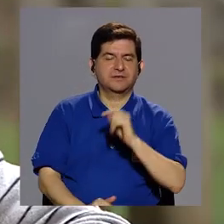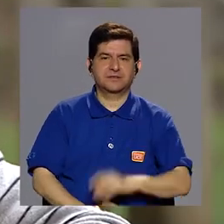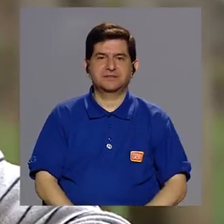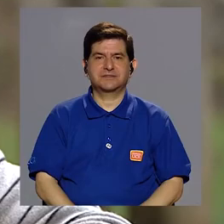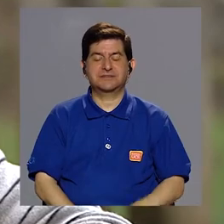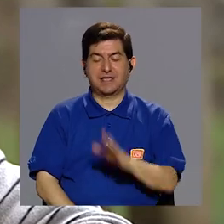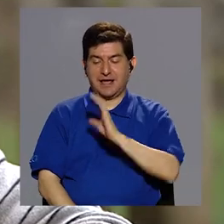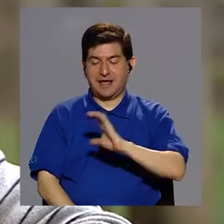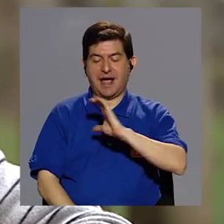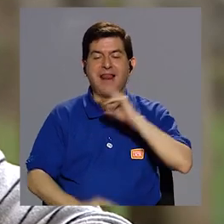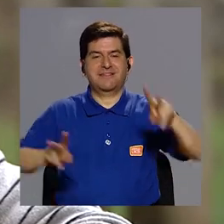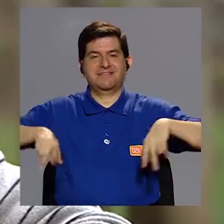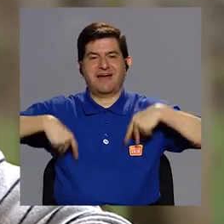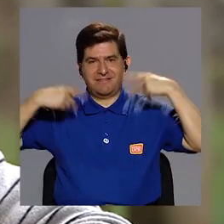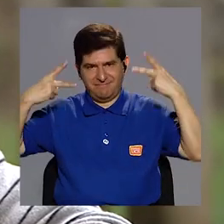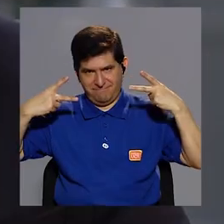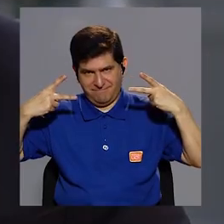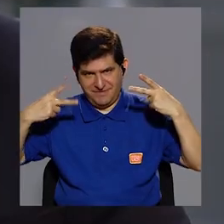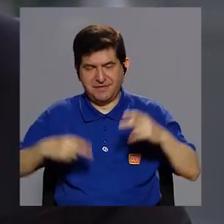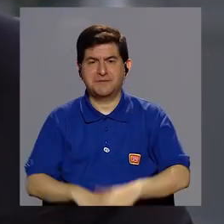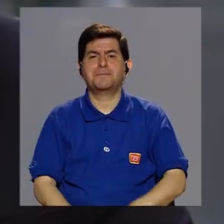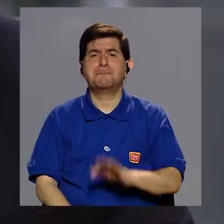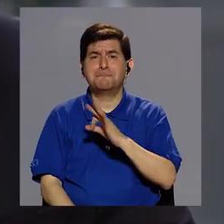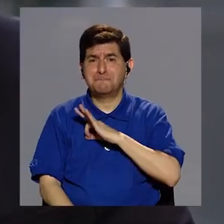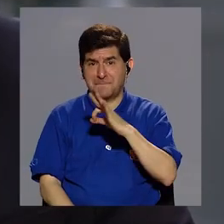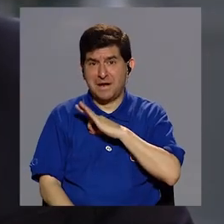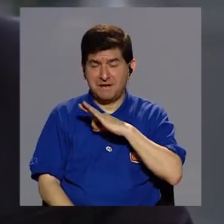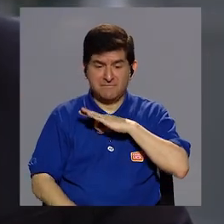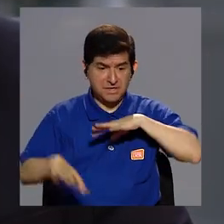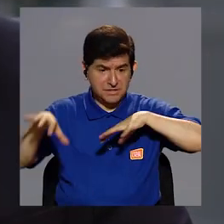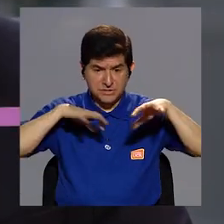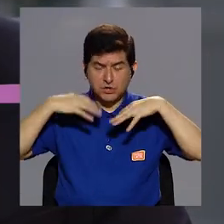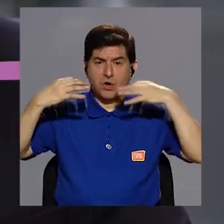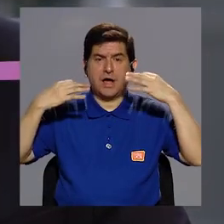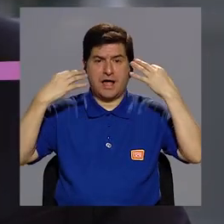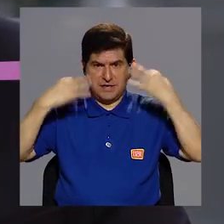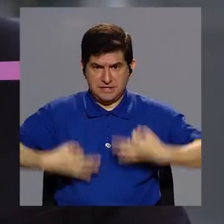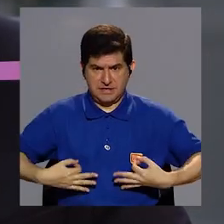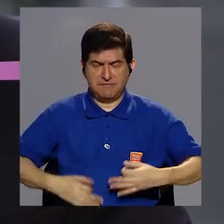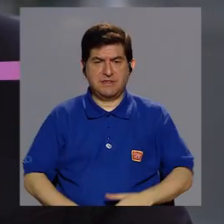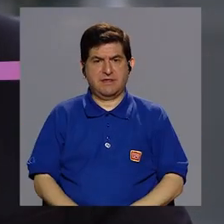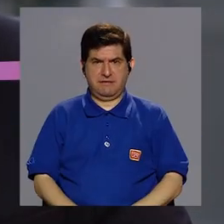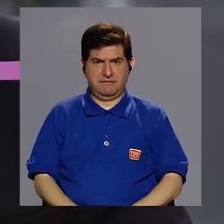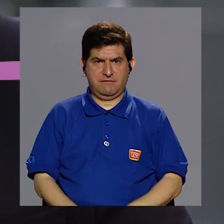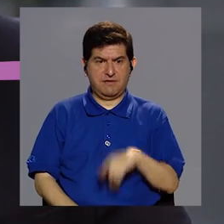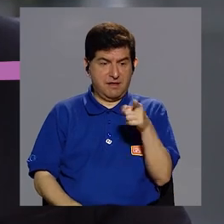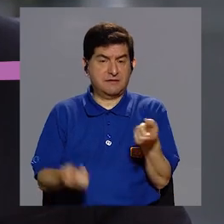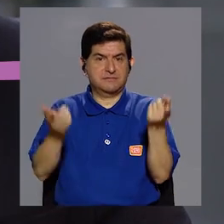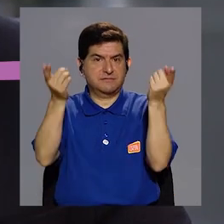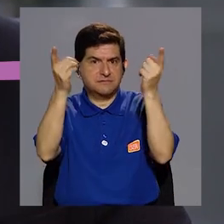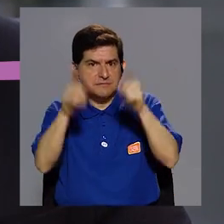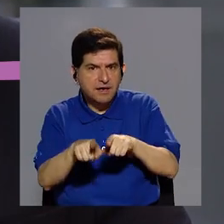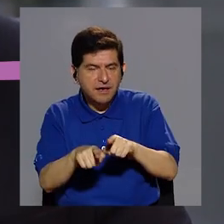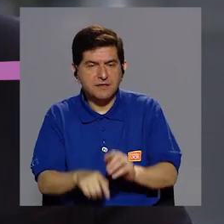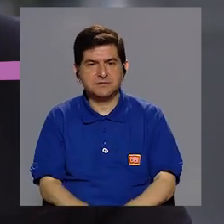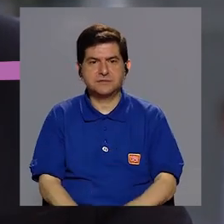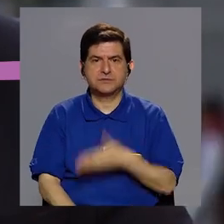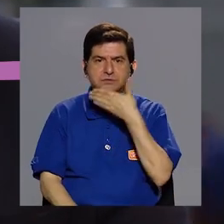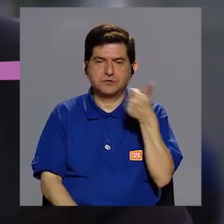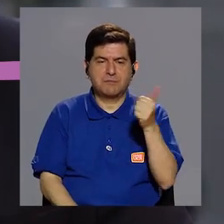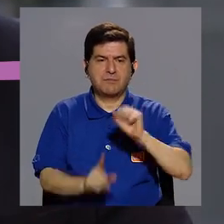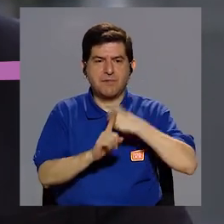que usted dice, Saúl, la calidad de vida. Los beneficios de la actividad física son tales que,